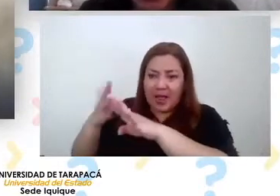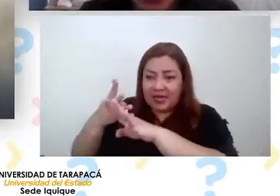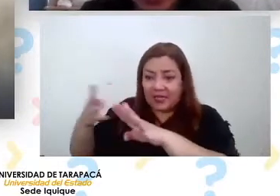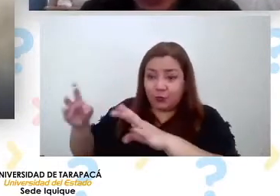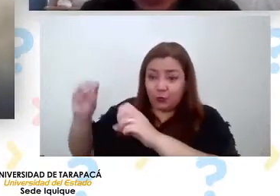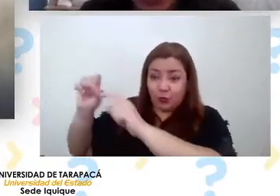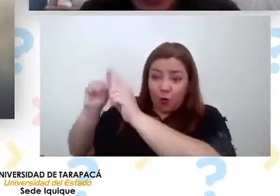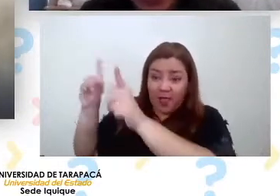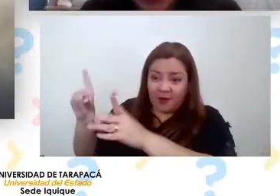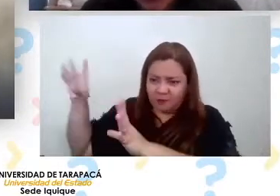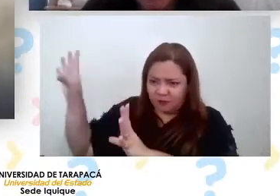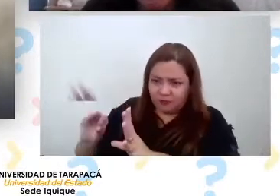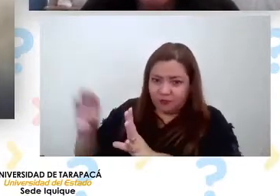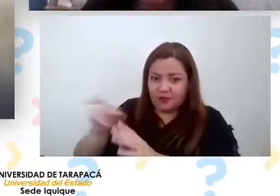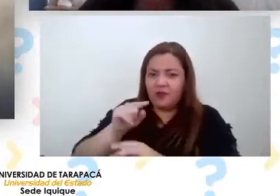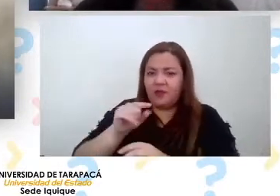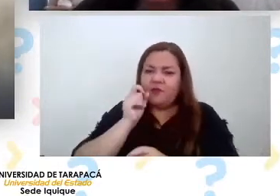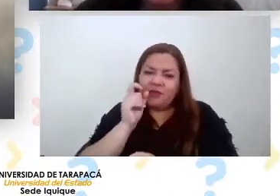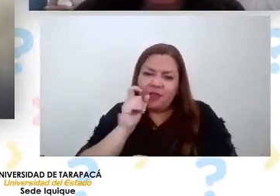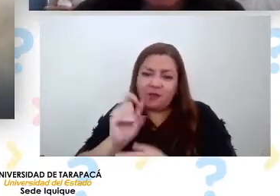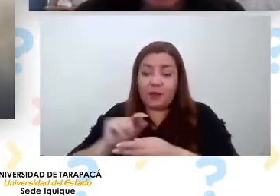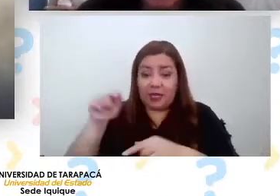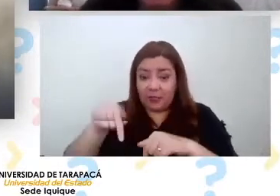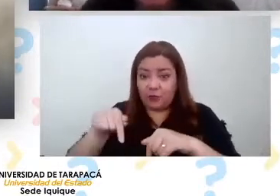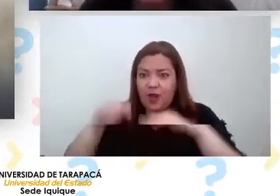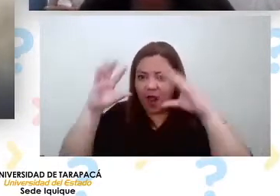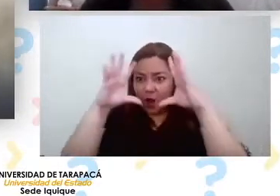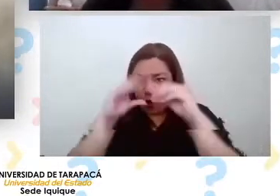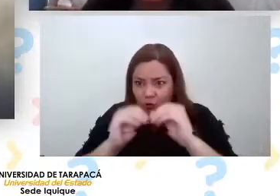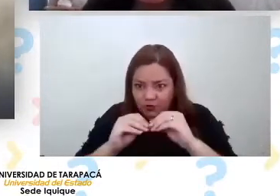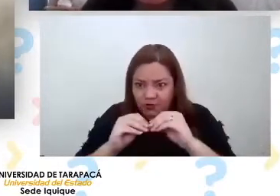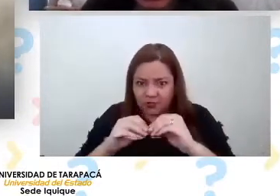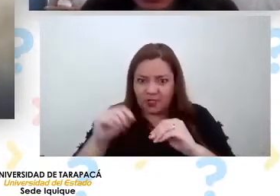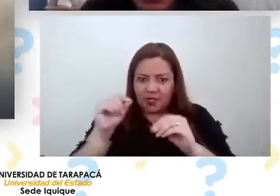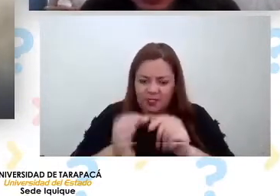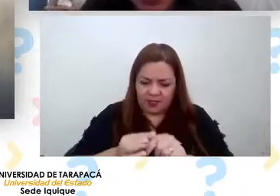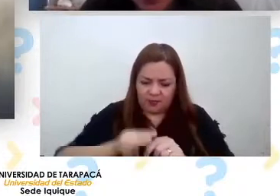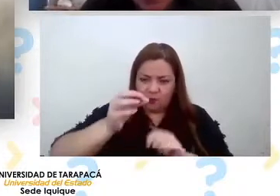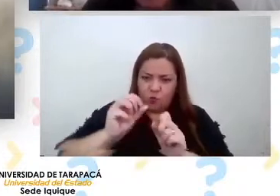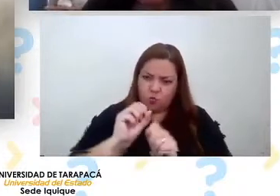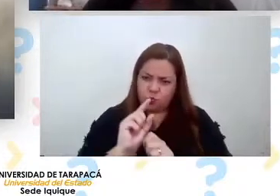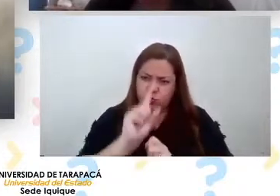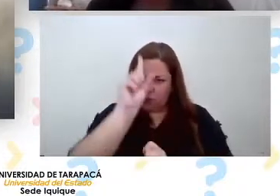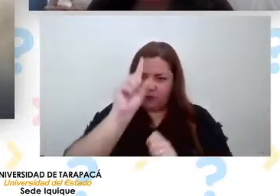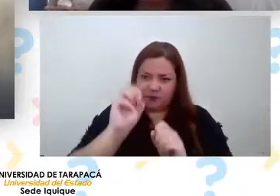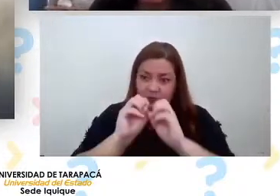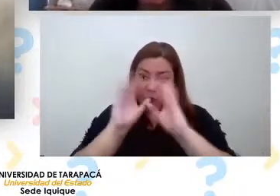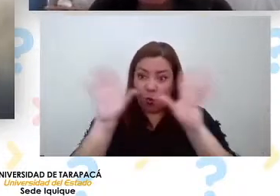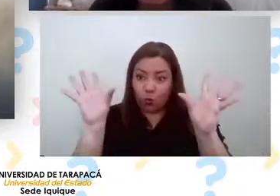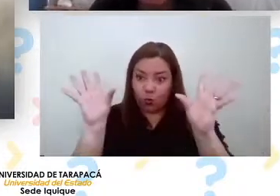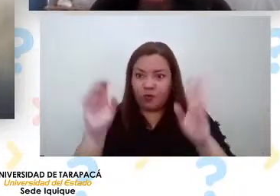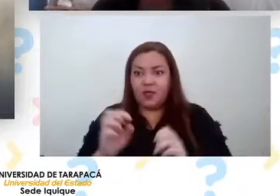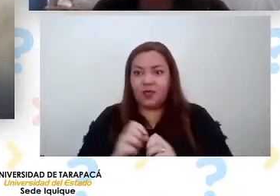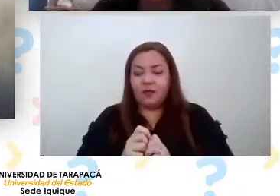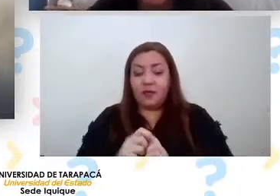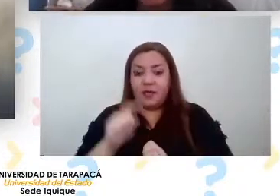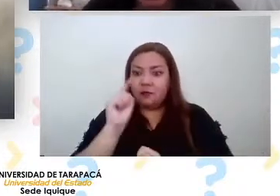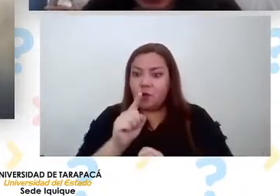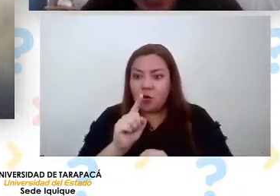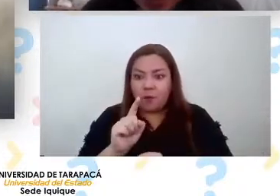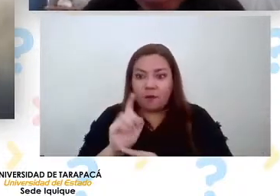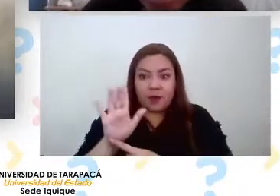funcionar la noche entonces ahí él está conectando este láser de alta frecuencia para mostrarnos algo muy